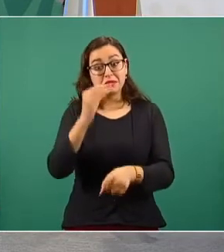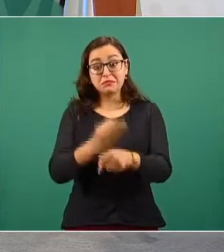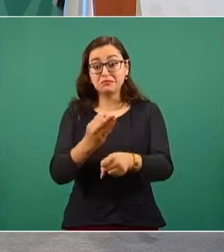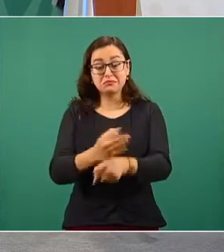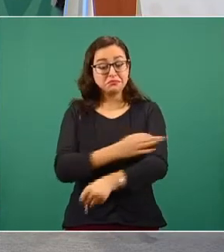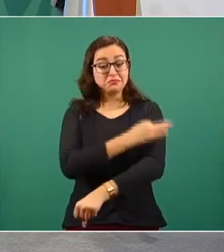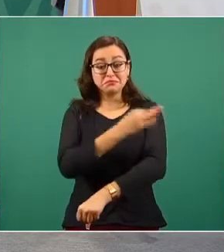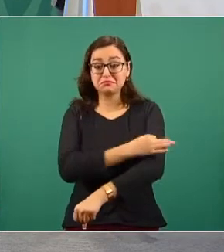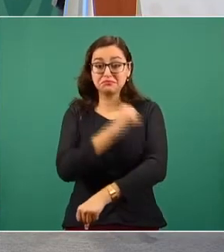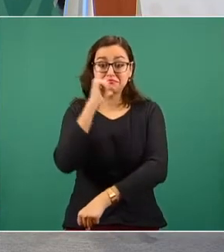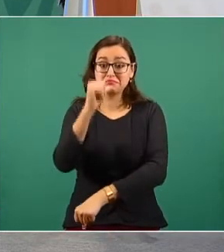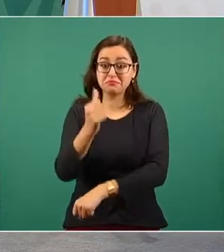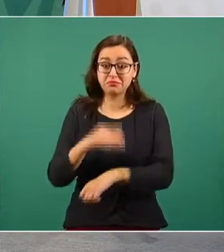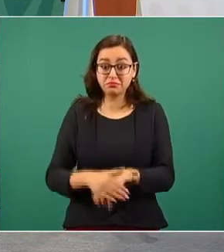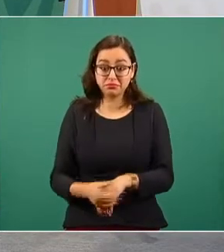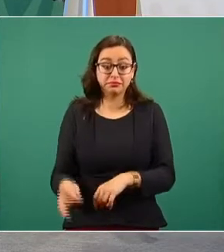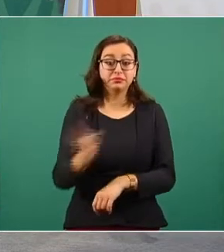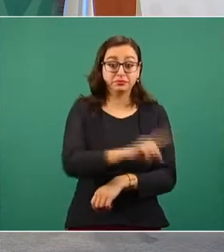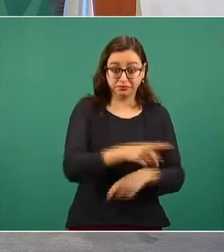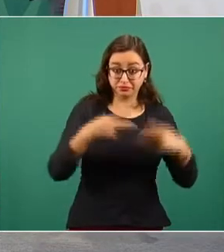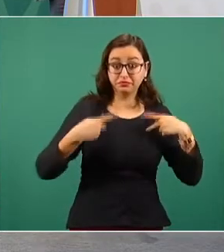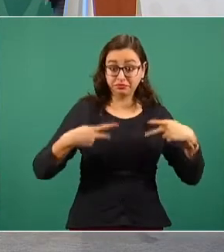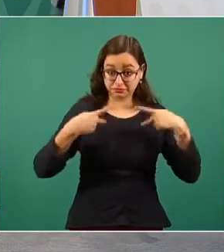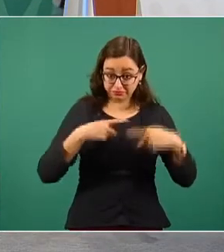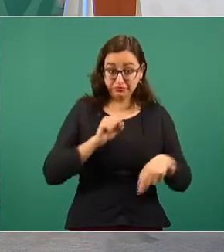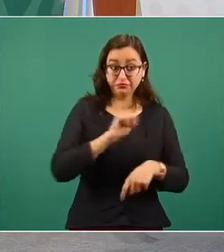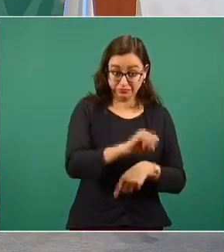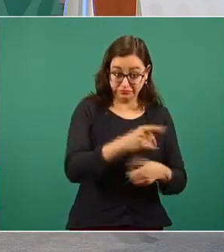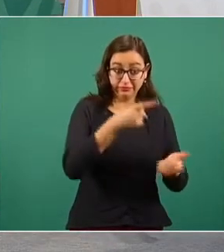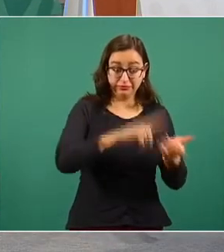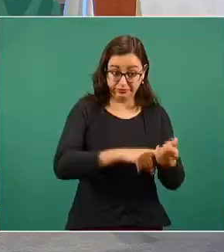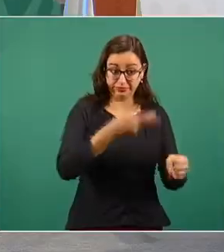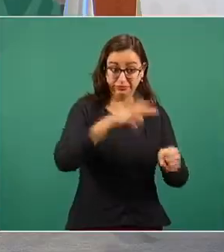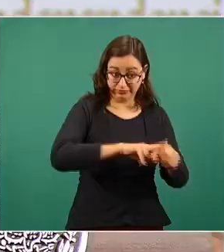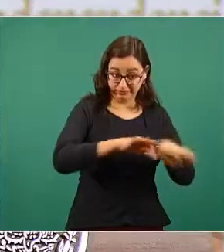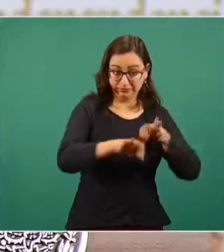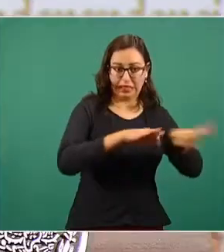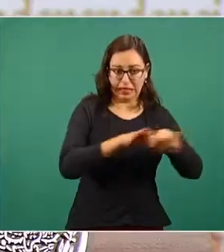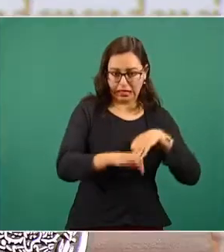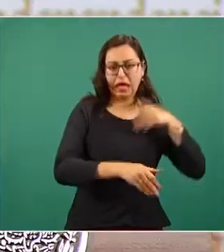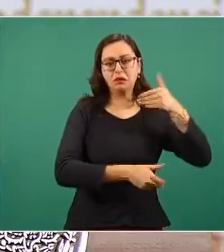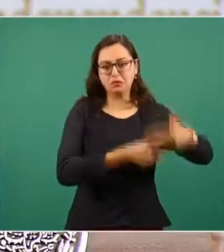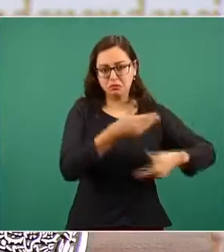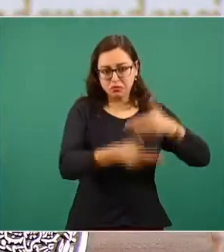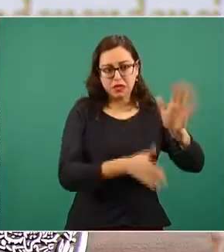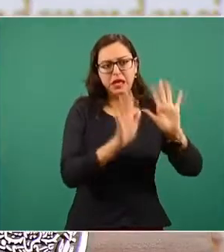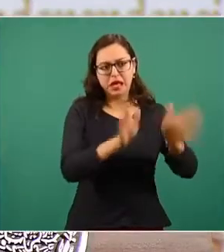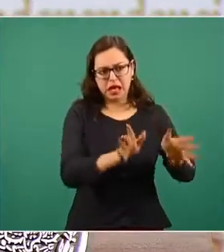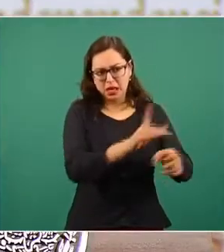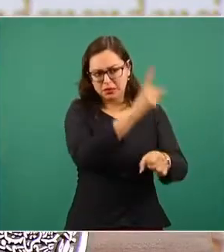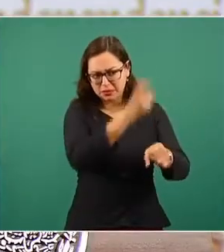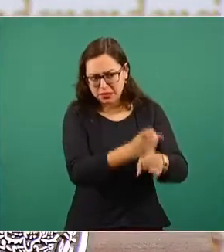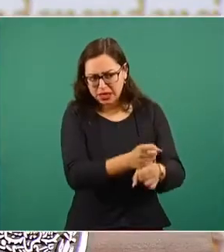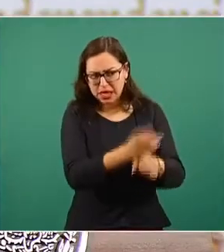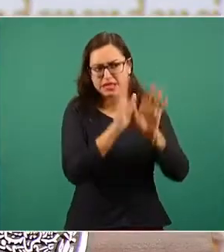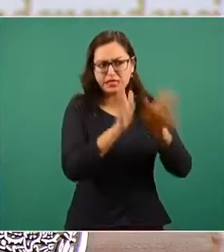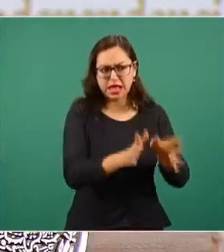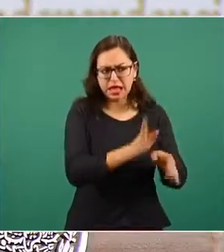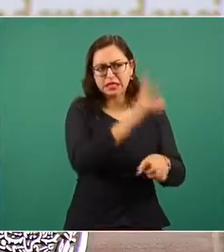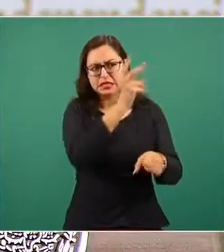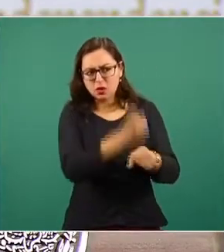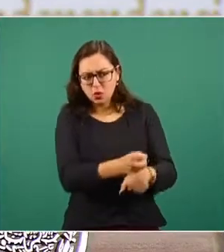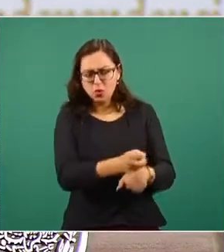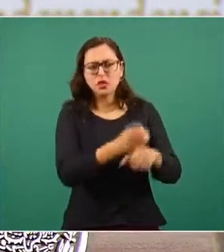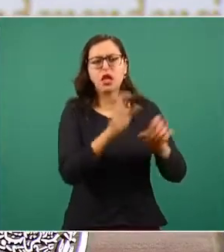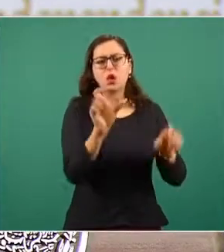vacunado. Si es personal de salud, va avanzando para el registro, si ya se puso la primera dosis, para decirle cuándo es la segunda,